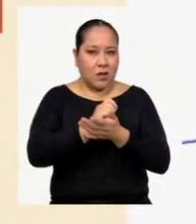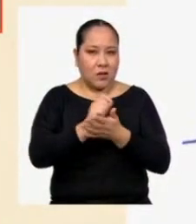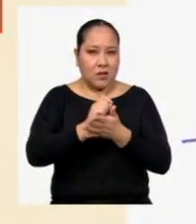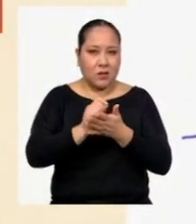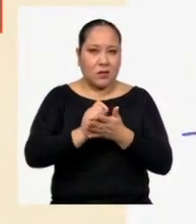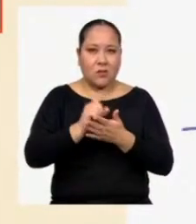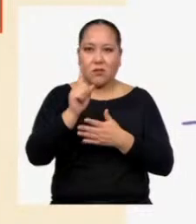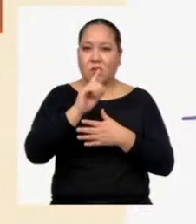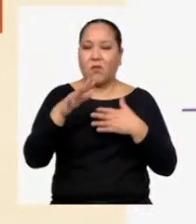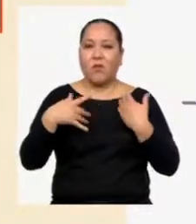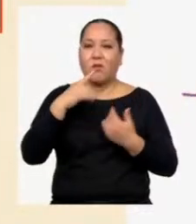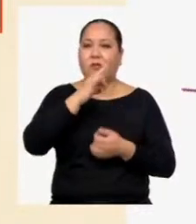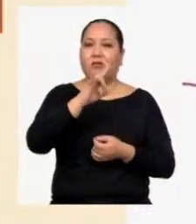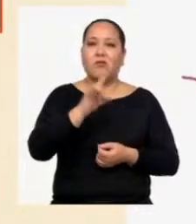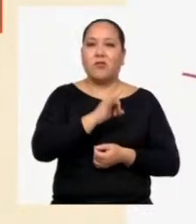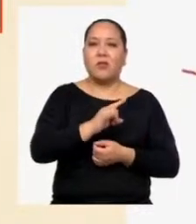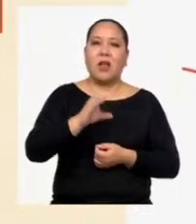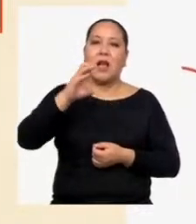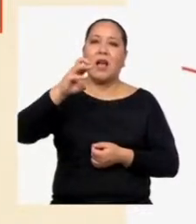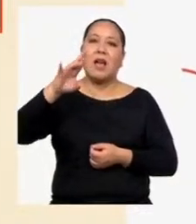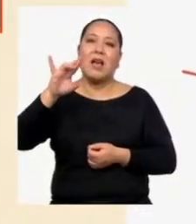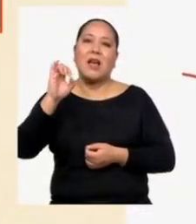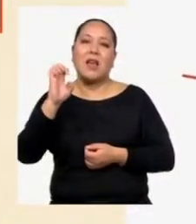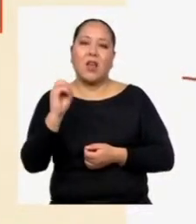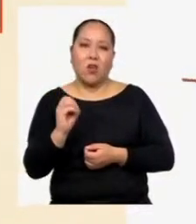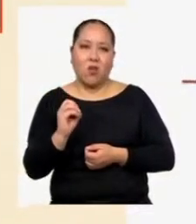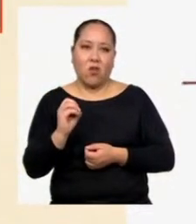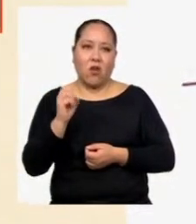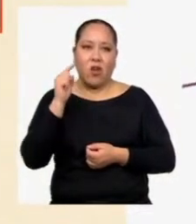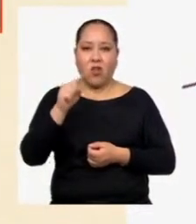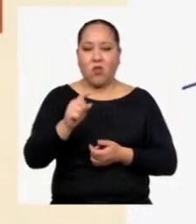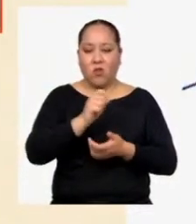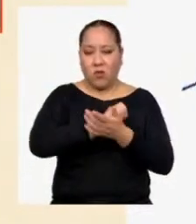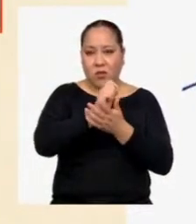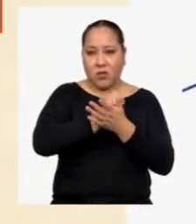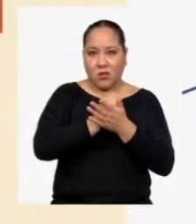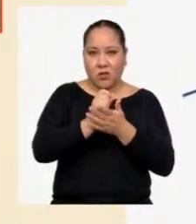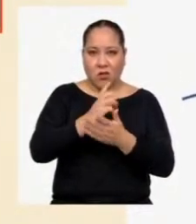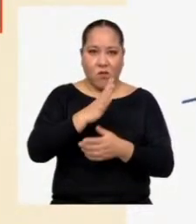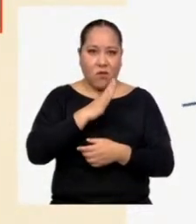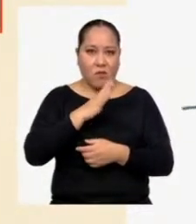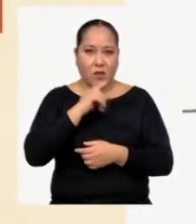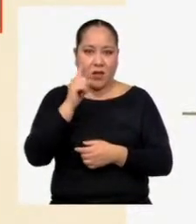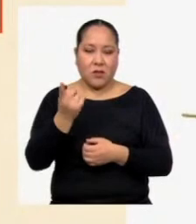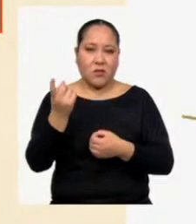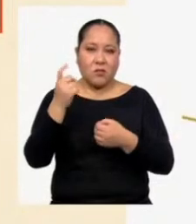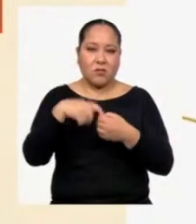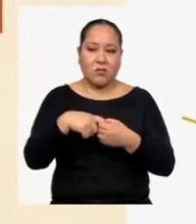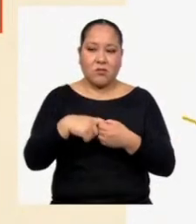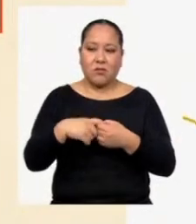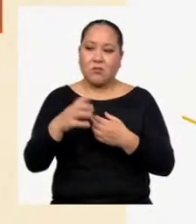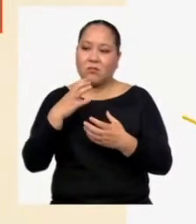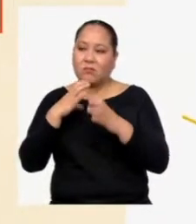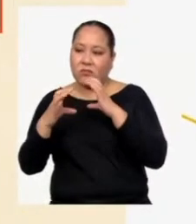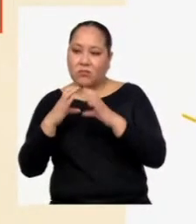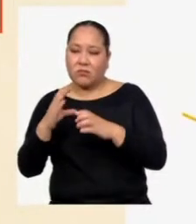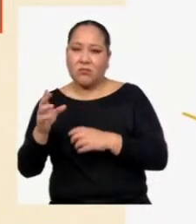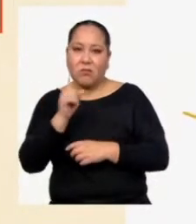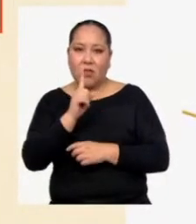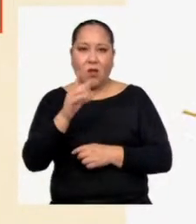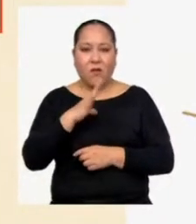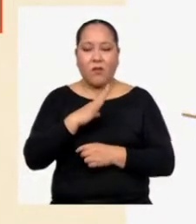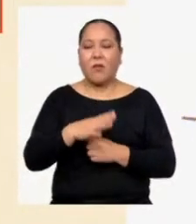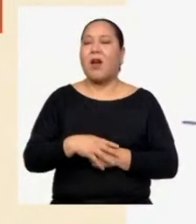No podemos utilizar creo en un texto formal Ya que pertenece al lenguaje coloquial Ah,